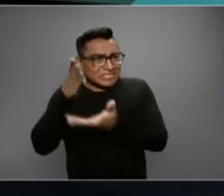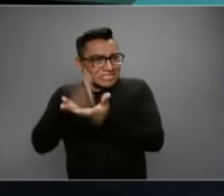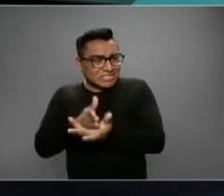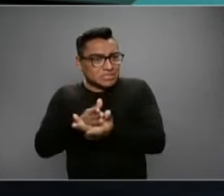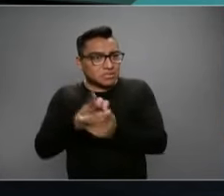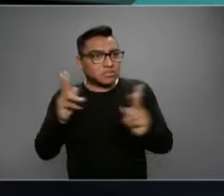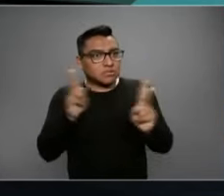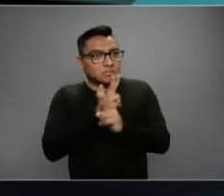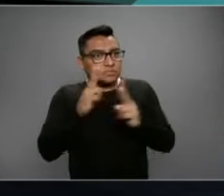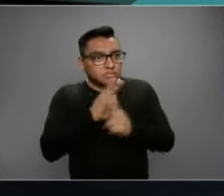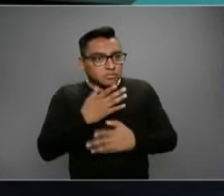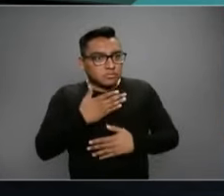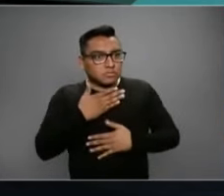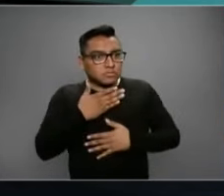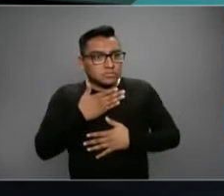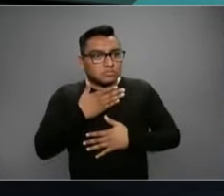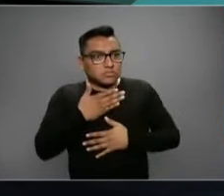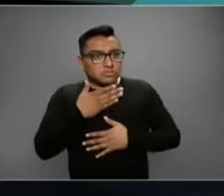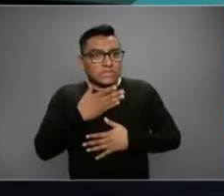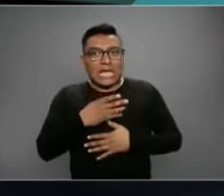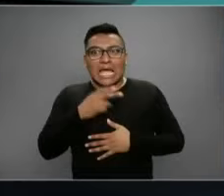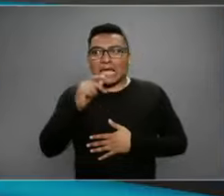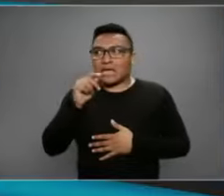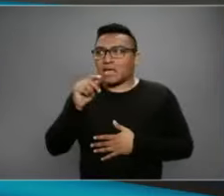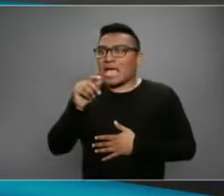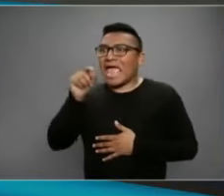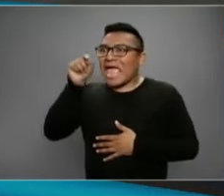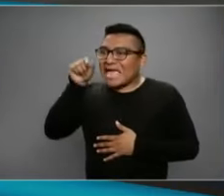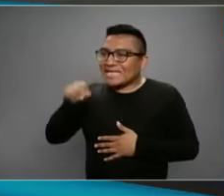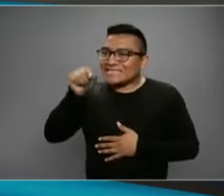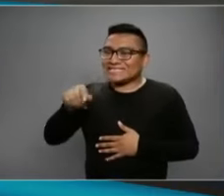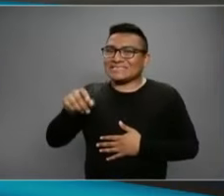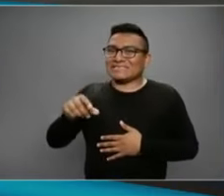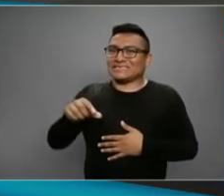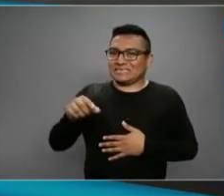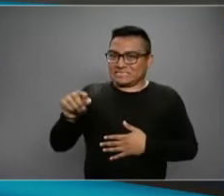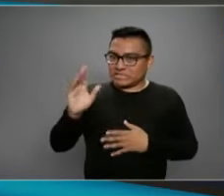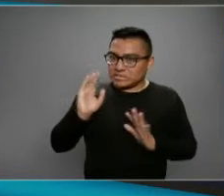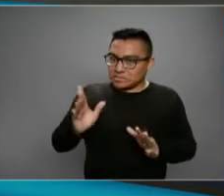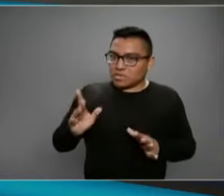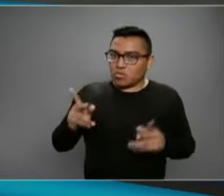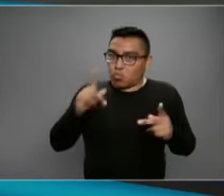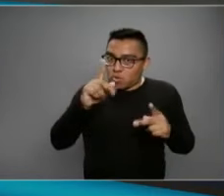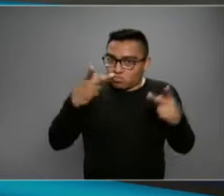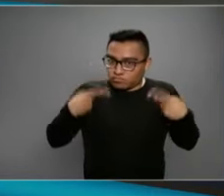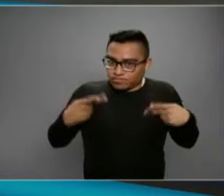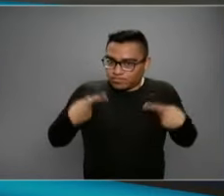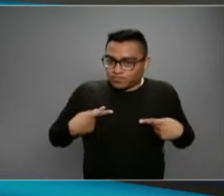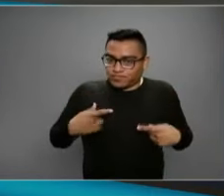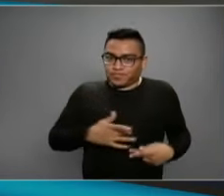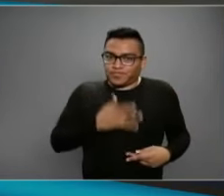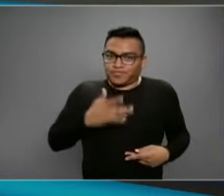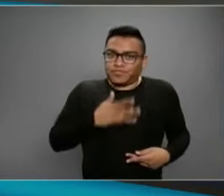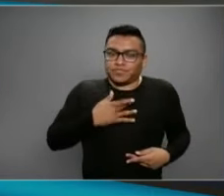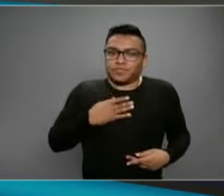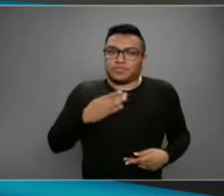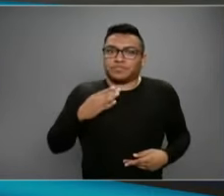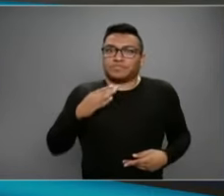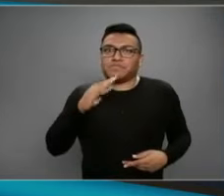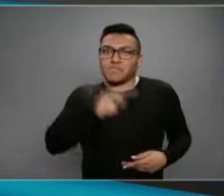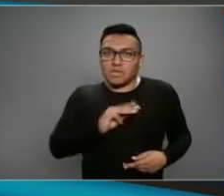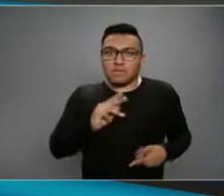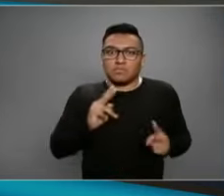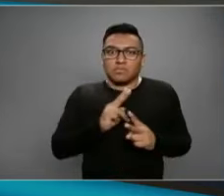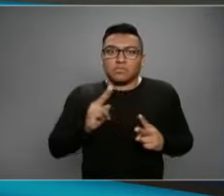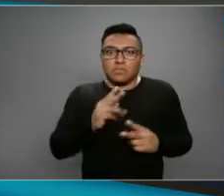ir a, ¿de hacer qué? Ese es el momento en el que la persona que se siente mal y que siente que le falta el aire,